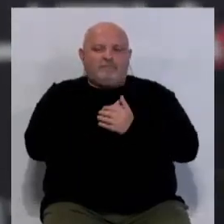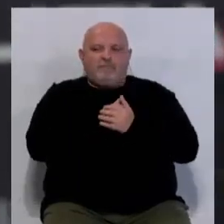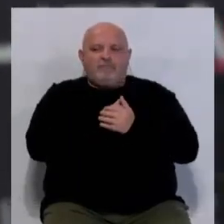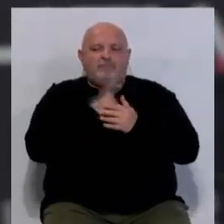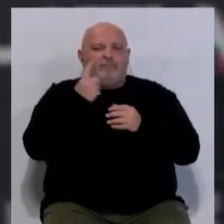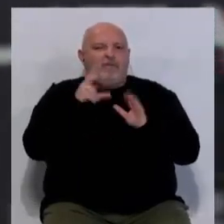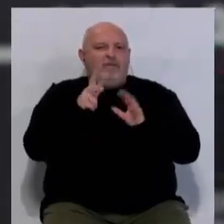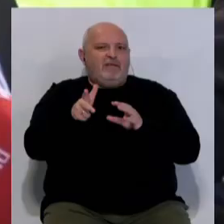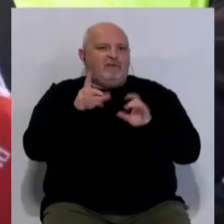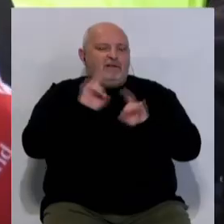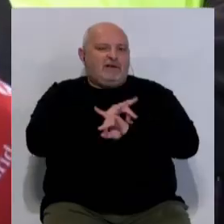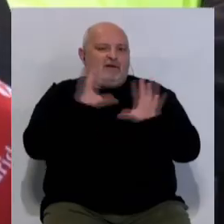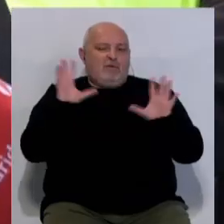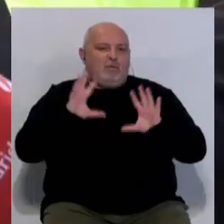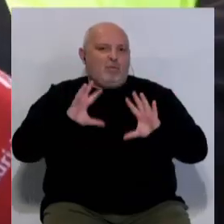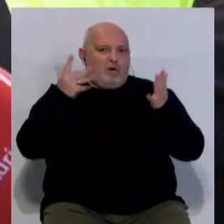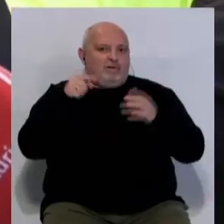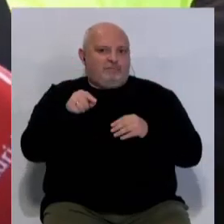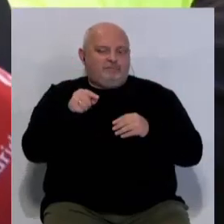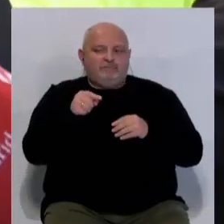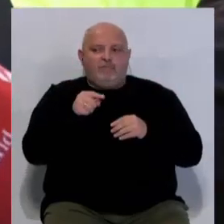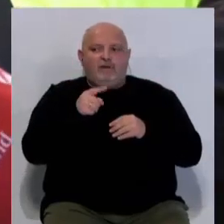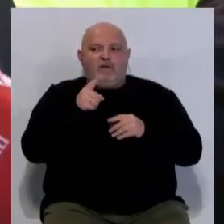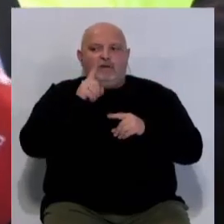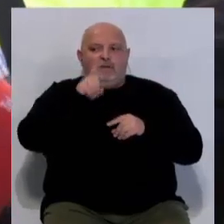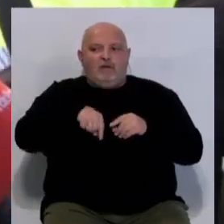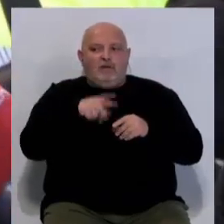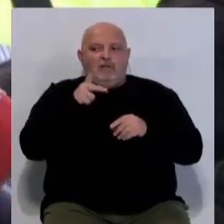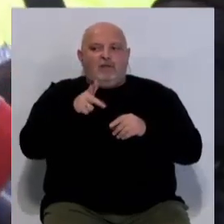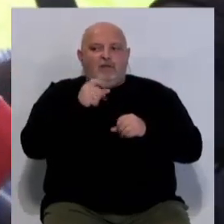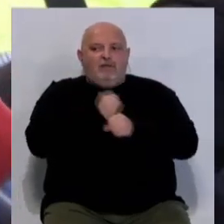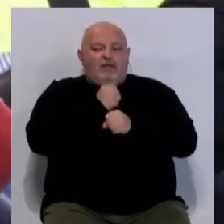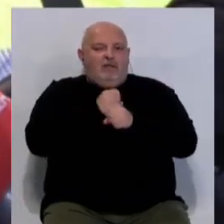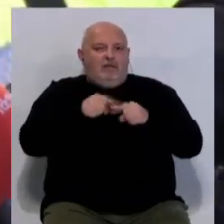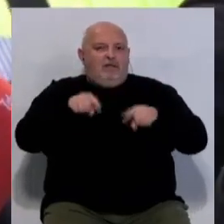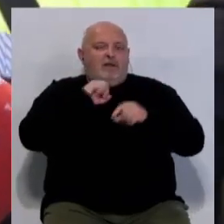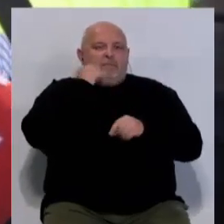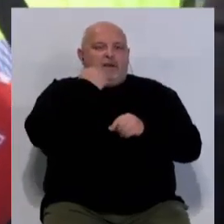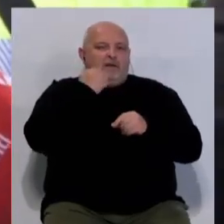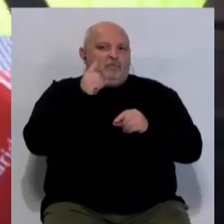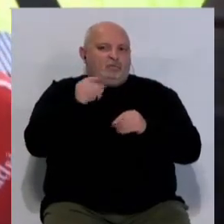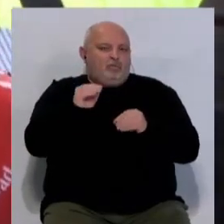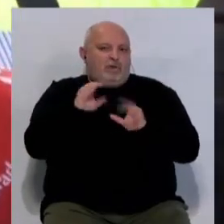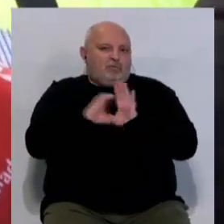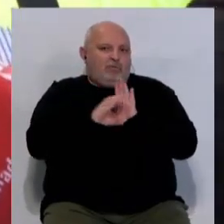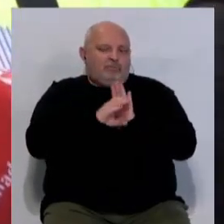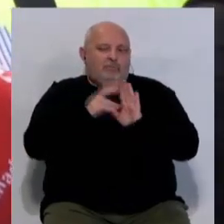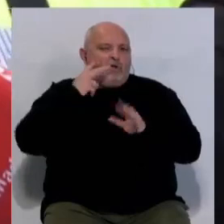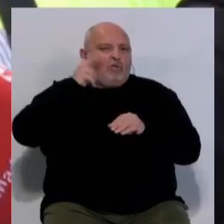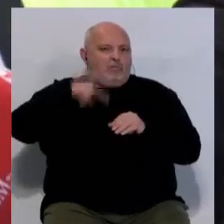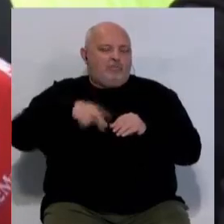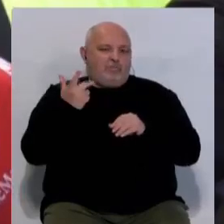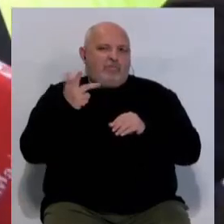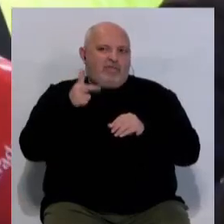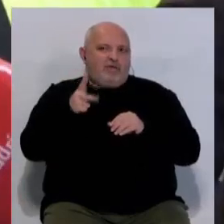restringiendo un derecho fundamental que es el derecho a huelga y también se está vulnerando el derecho de los trabajadores a reclamar un derecho constitucional reconocido